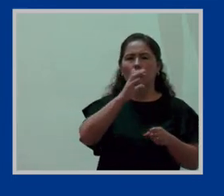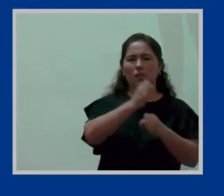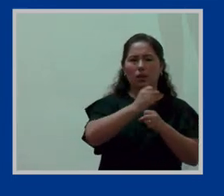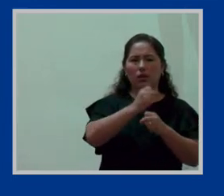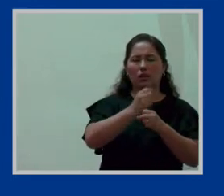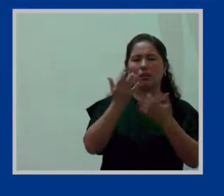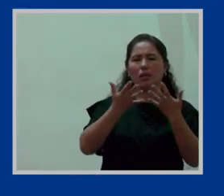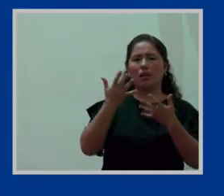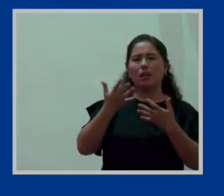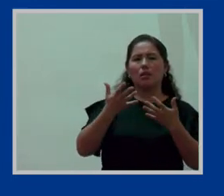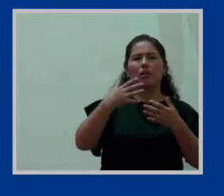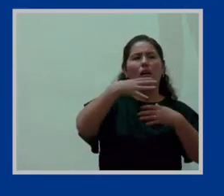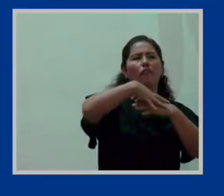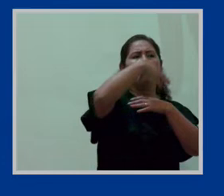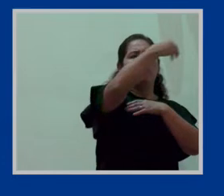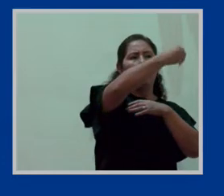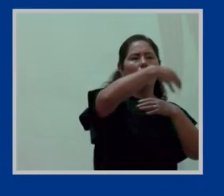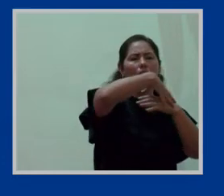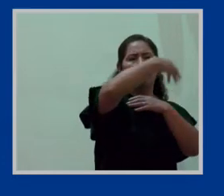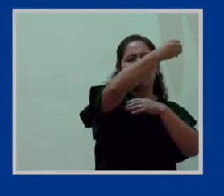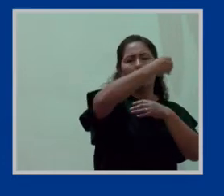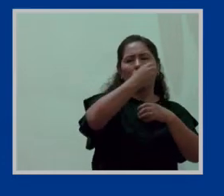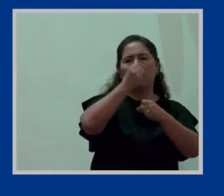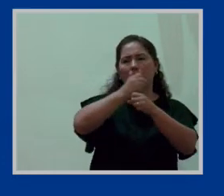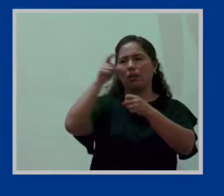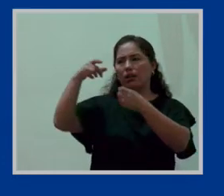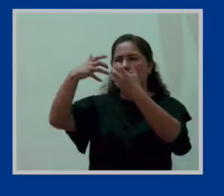la realizan fuera del centro de trabajo